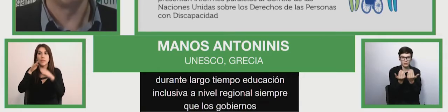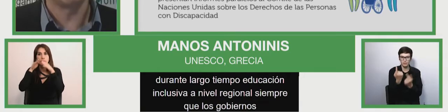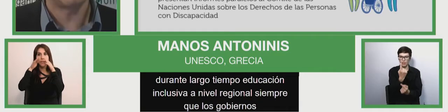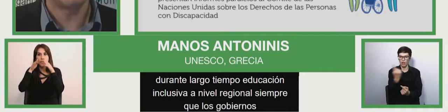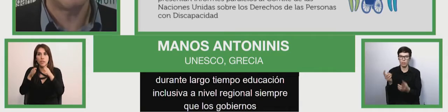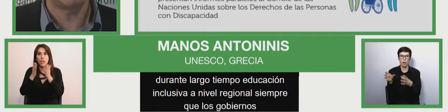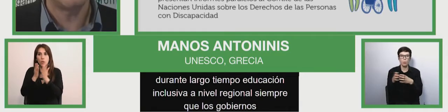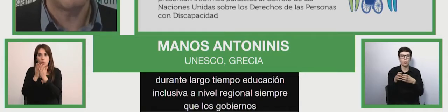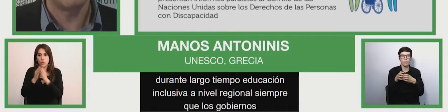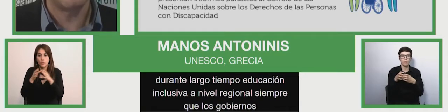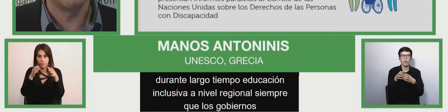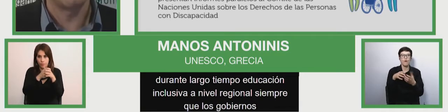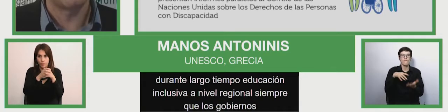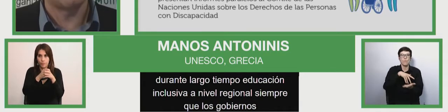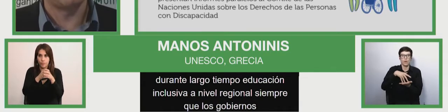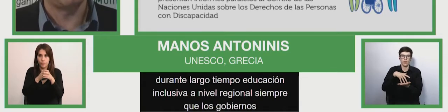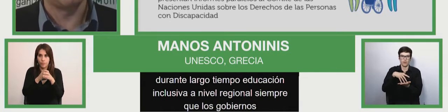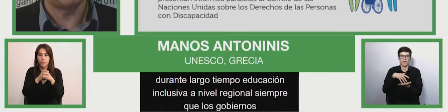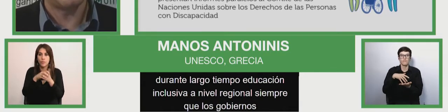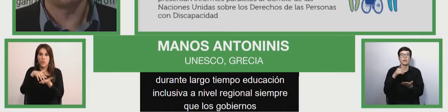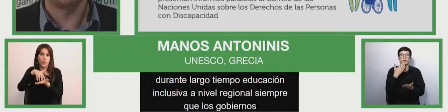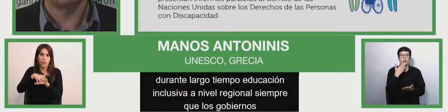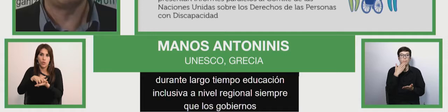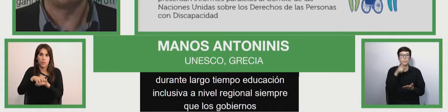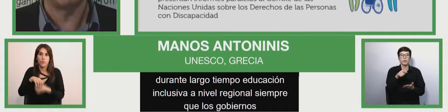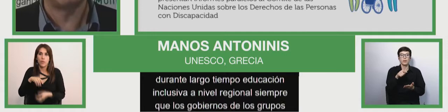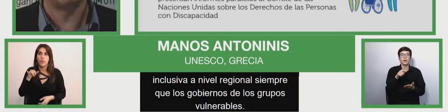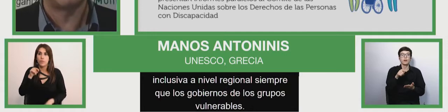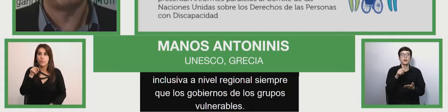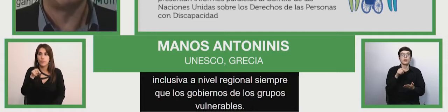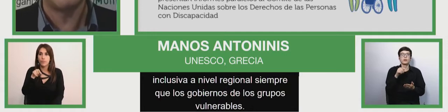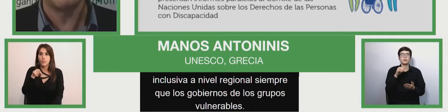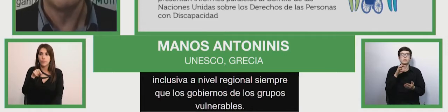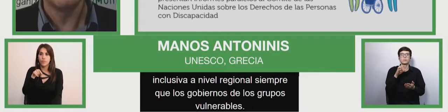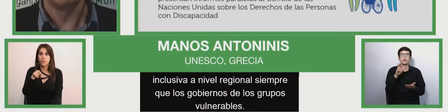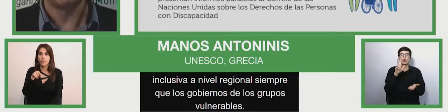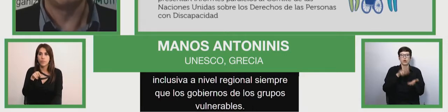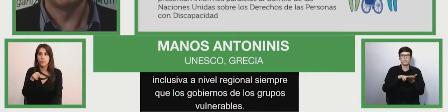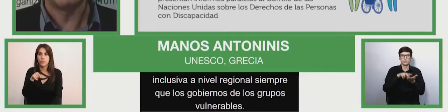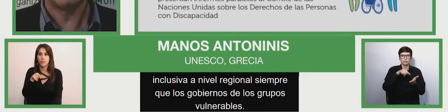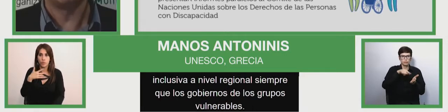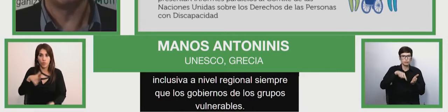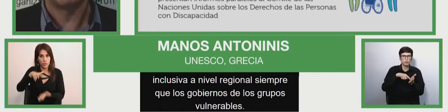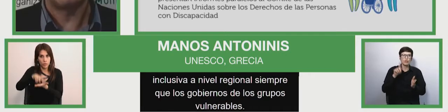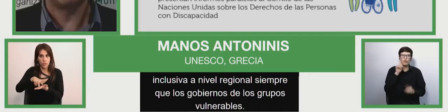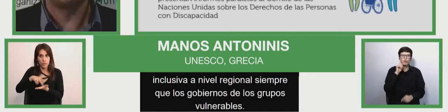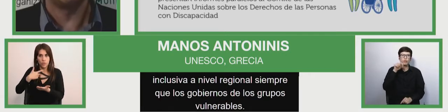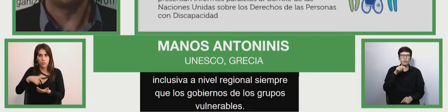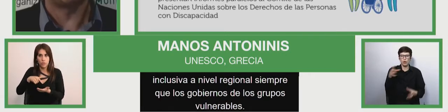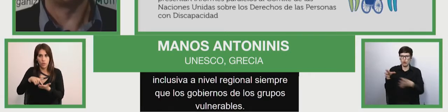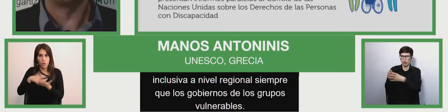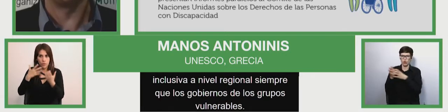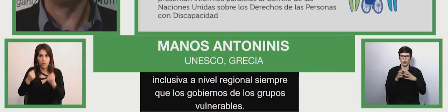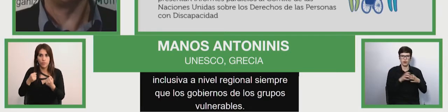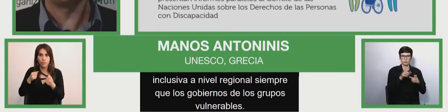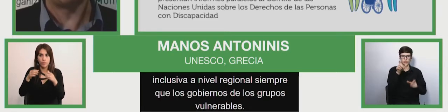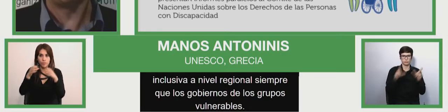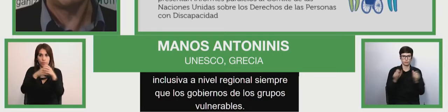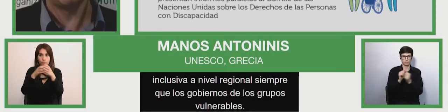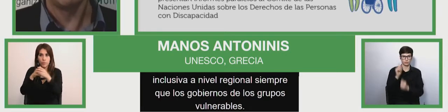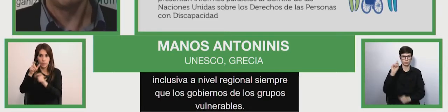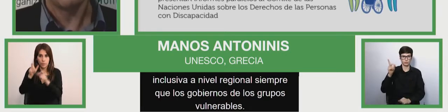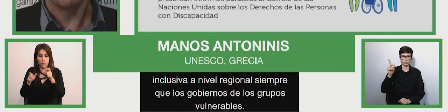artículo 33 de la Convención sobre los Derechos de las Personas con Discapacidad, se estipula que las organizaciones de personas con